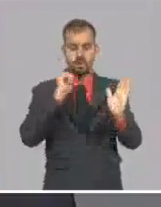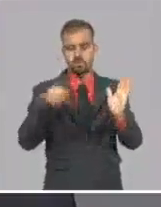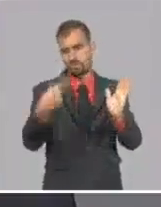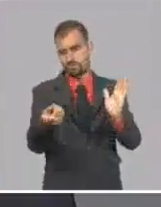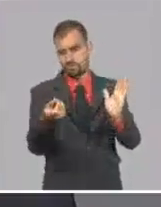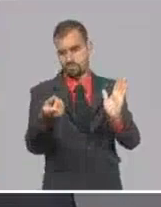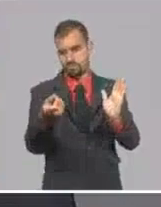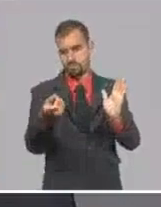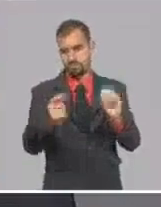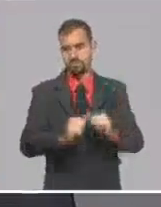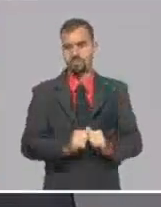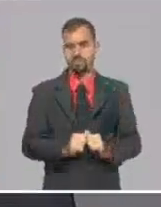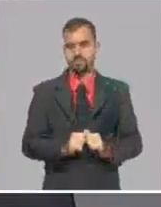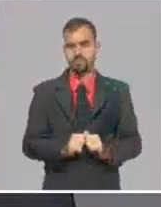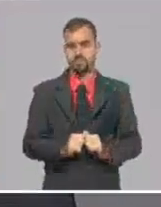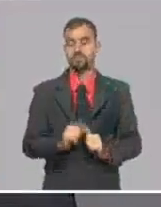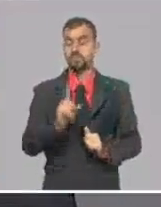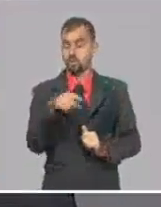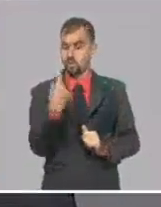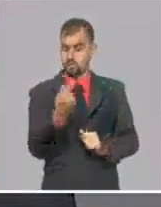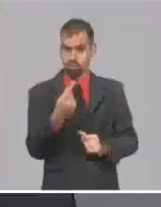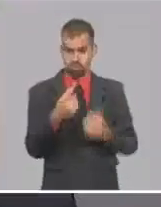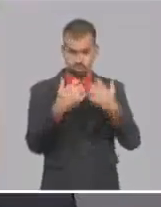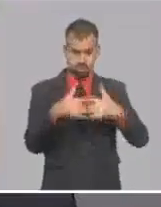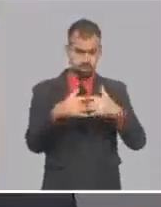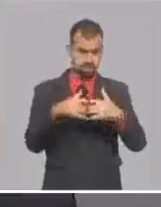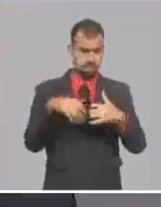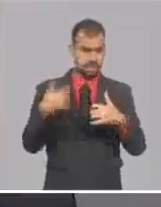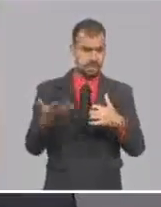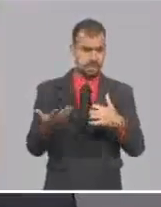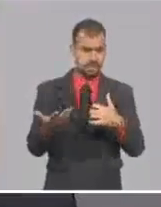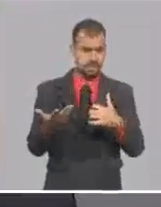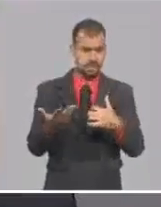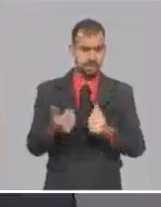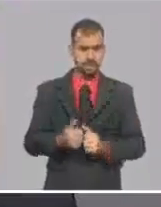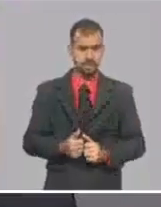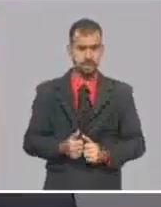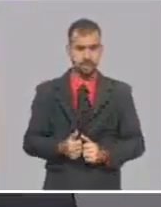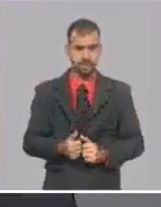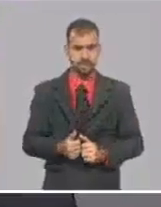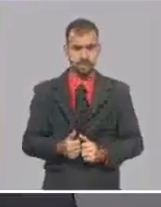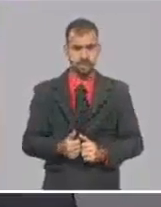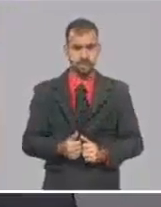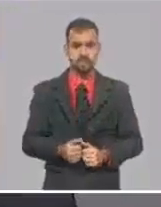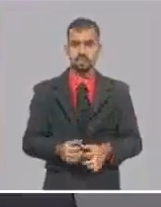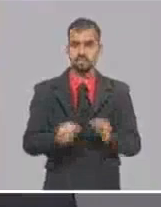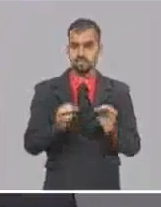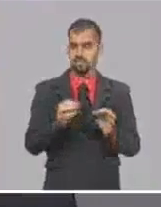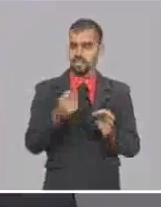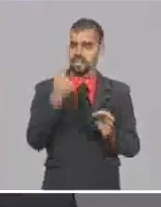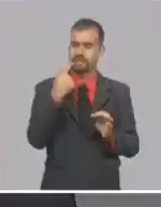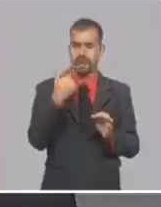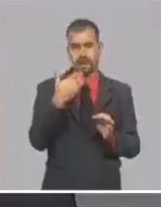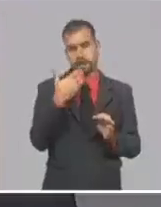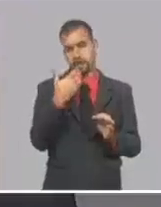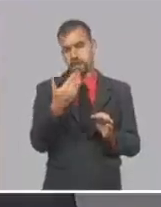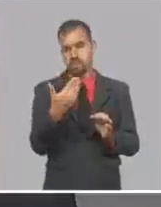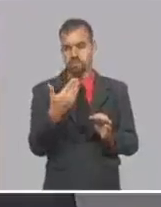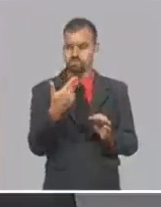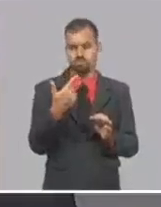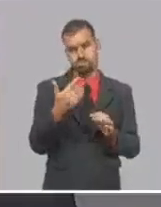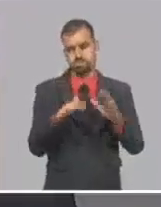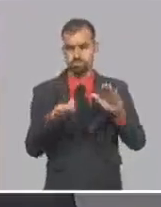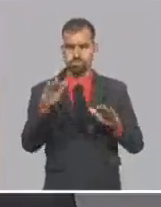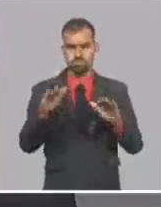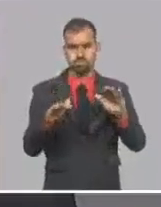Aquí con respecto al sistema productivo hay dos, hay una noticia muy buena y hay una noticia un poco más compleja. Quiere decir